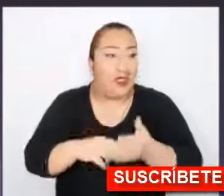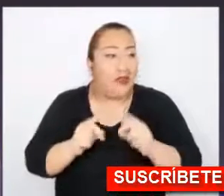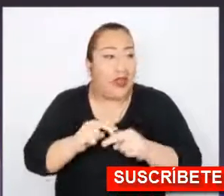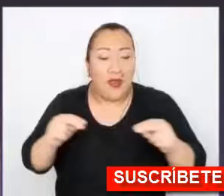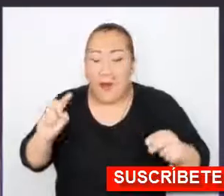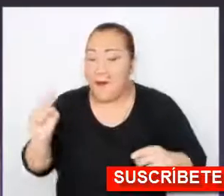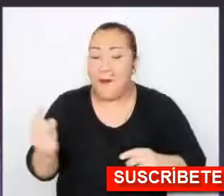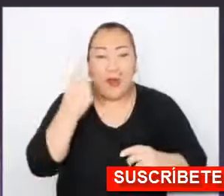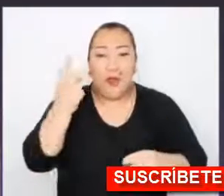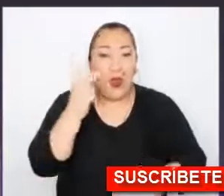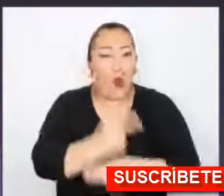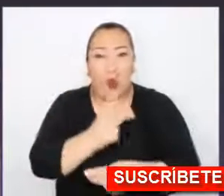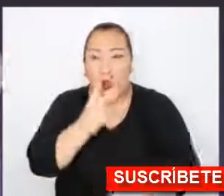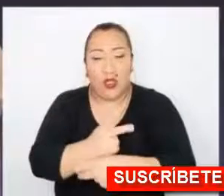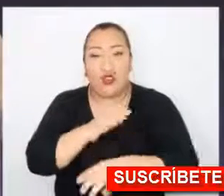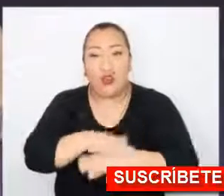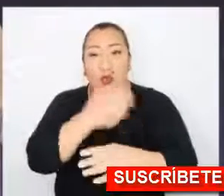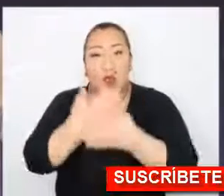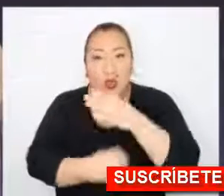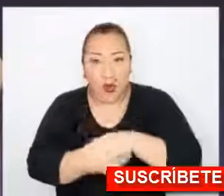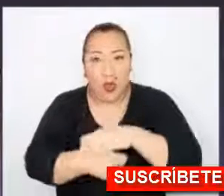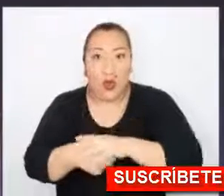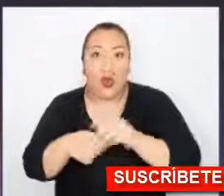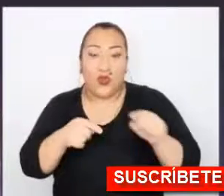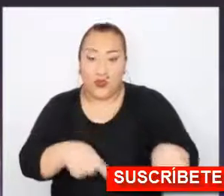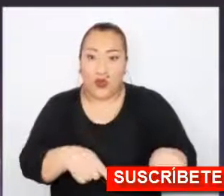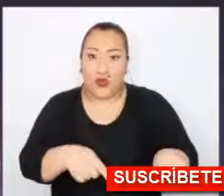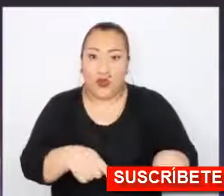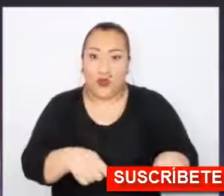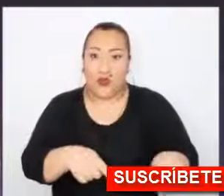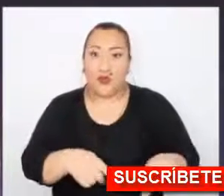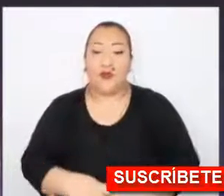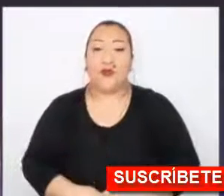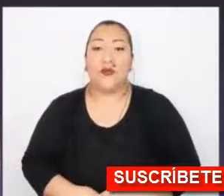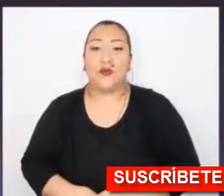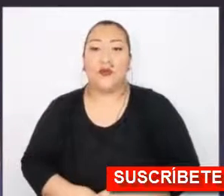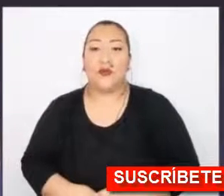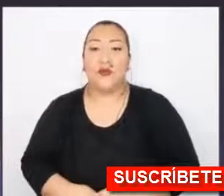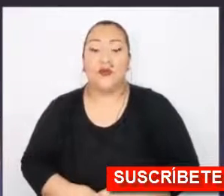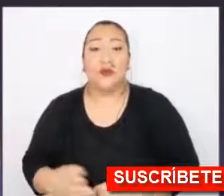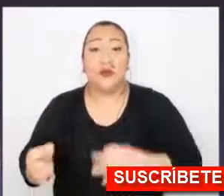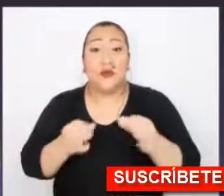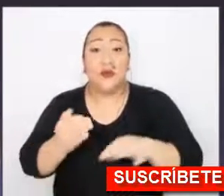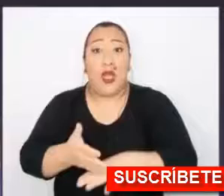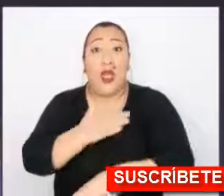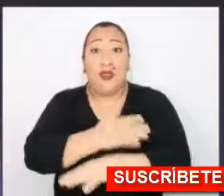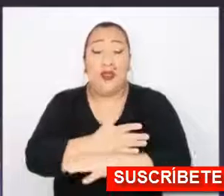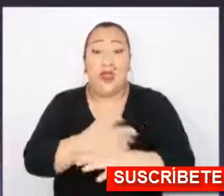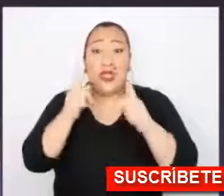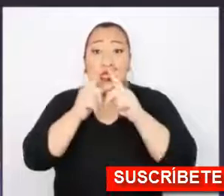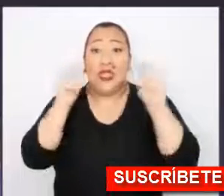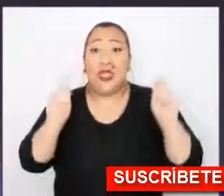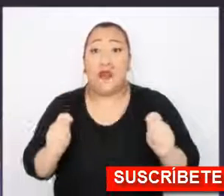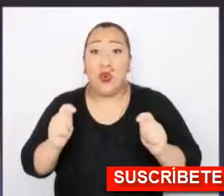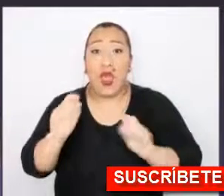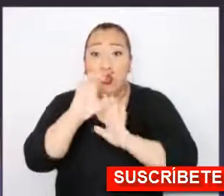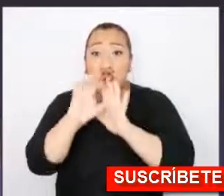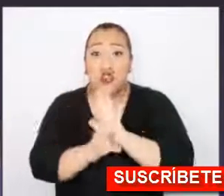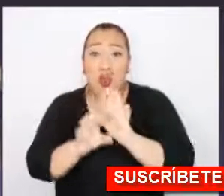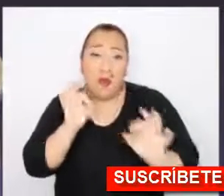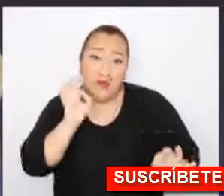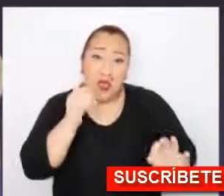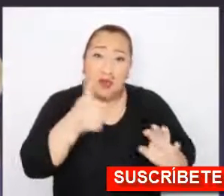estándar. La prevención de la corrupción, que es un señalamiento que ha hecho el Tribunal